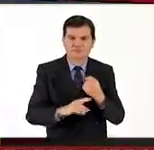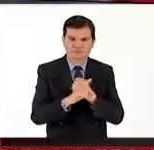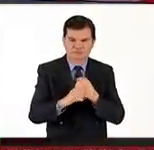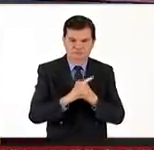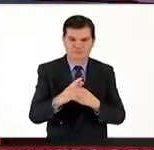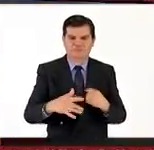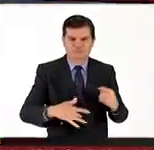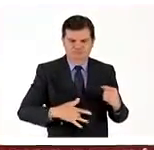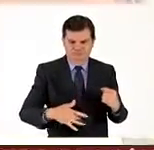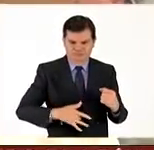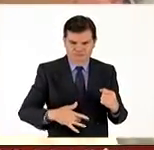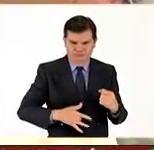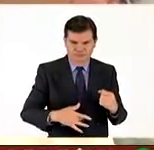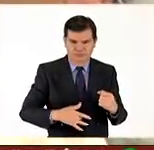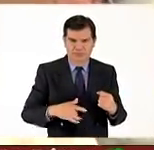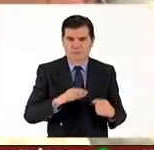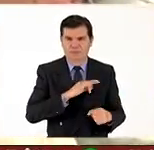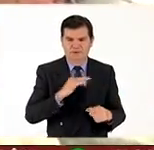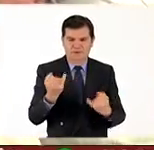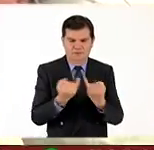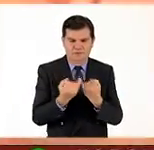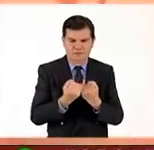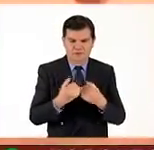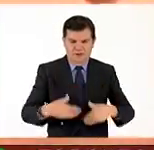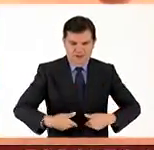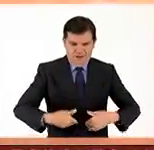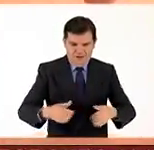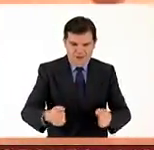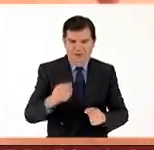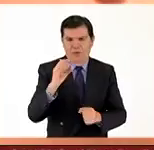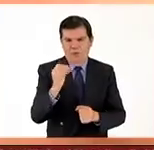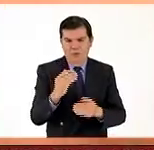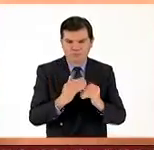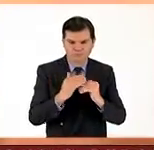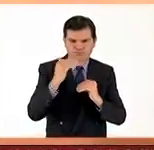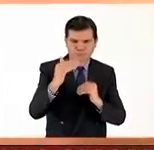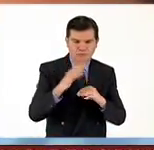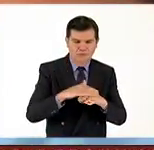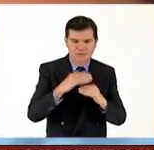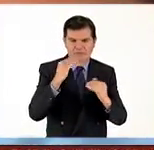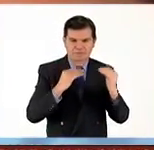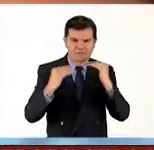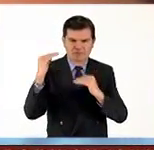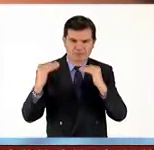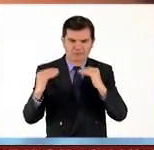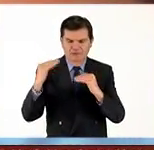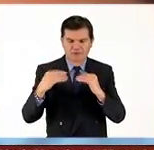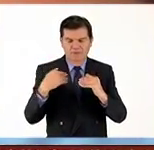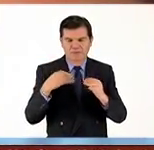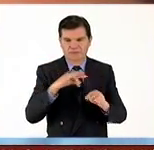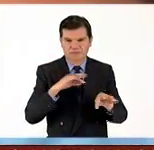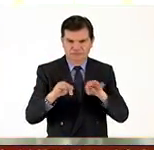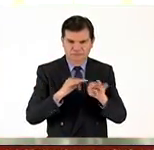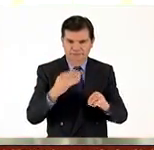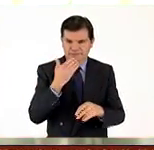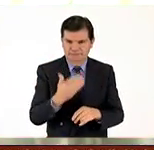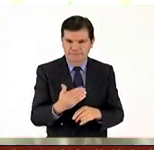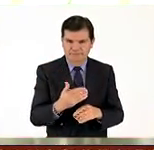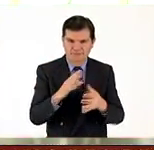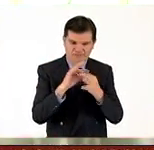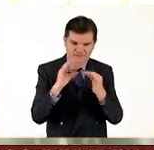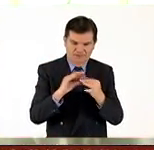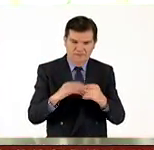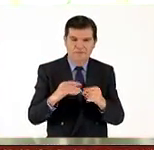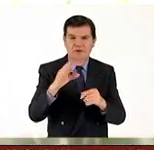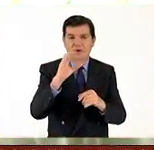gástricos, puede incrementar el apetito y también desequilibrar nuestro rendimiento. Les platico